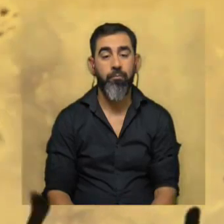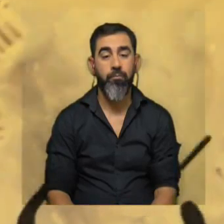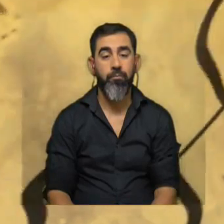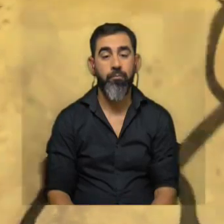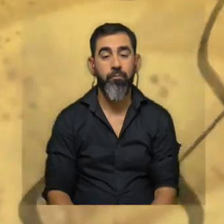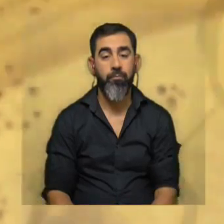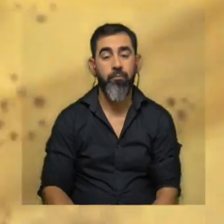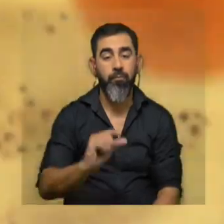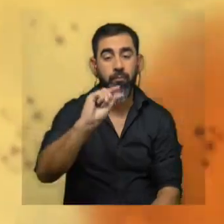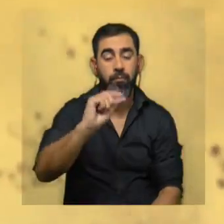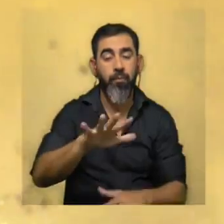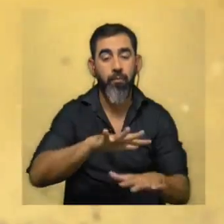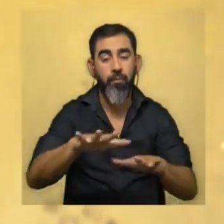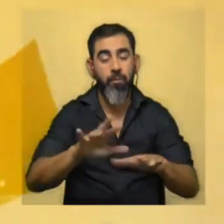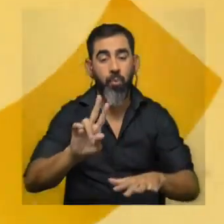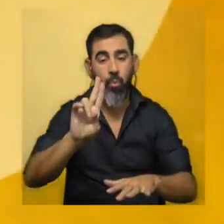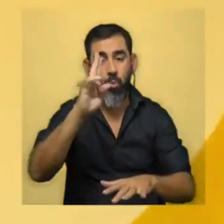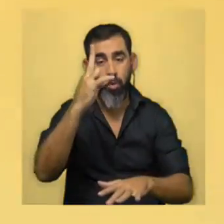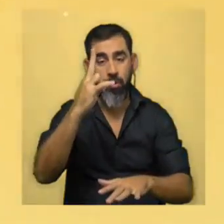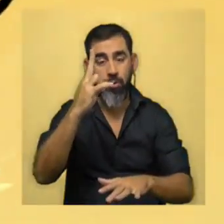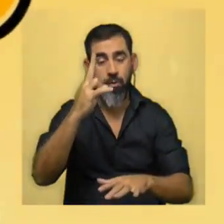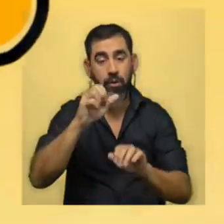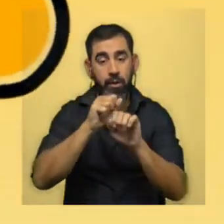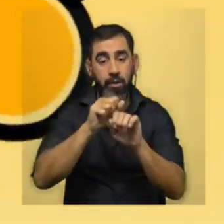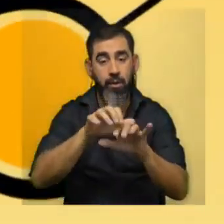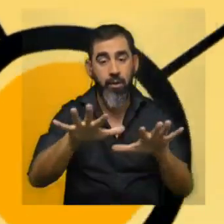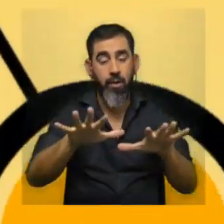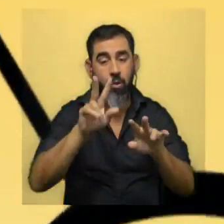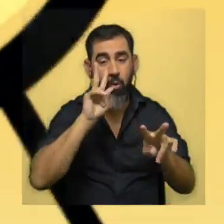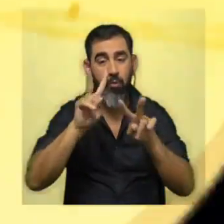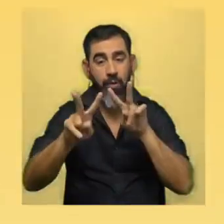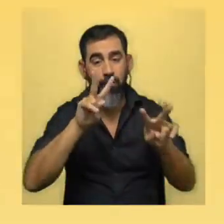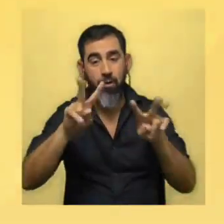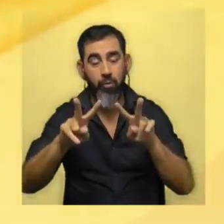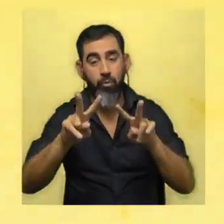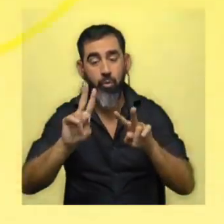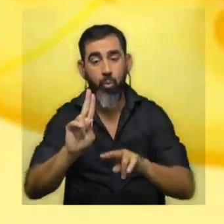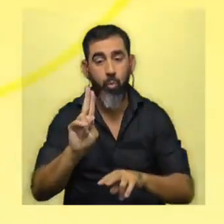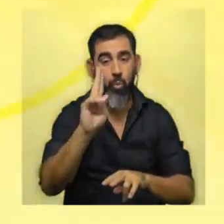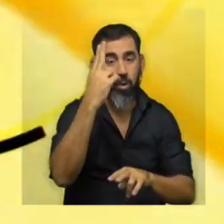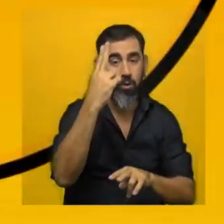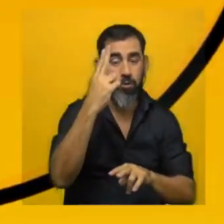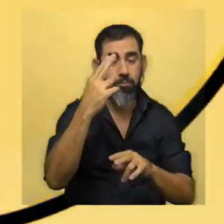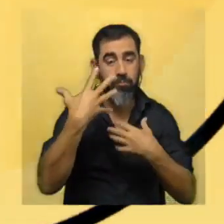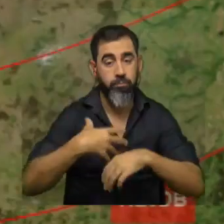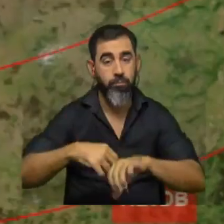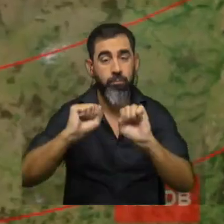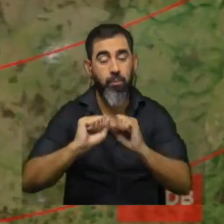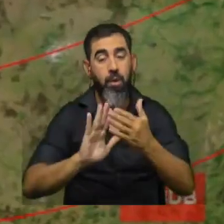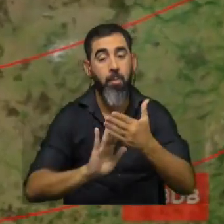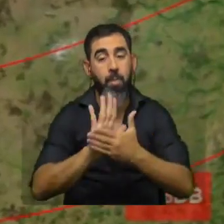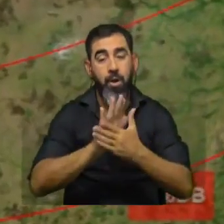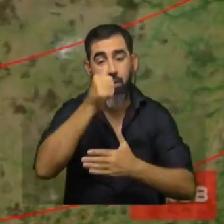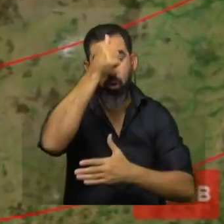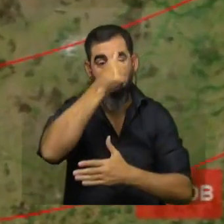Pequeño sismo en Uruguay. La red de estaciones del Observatorio Geofísico del Uruguay captó en la mañana del domingo